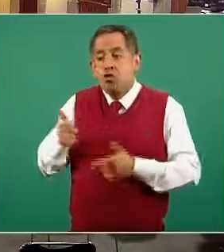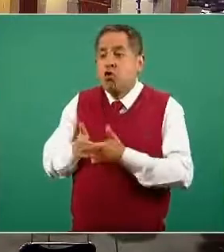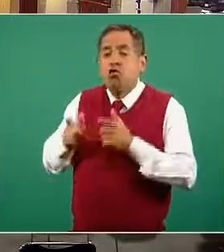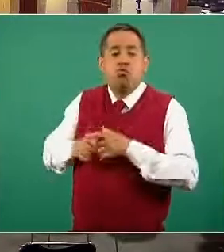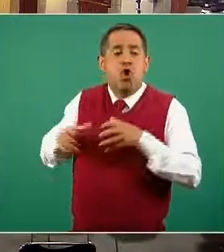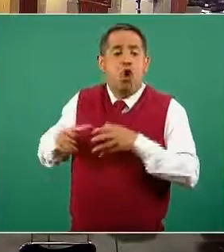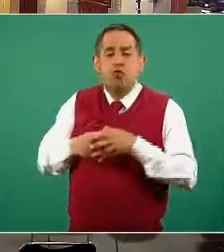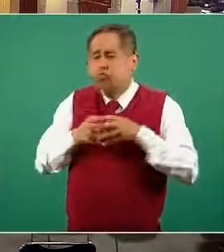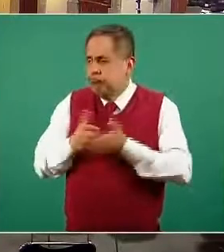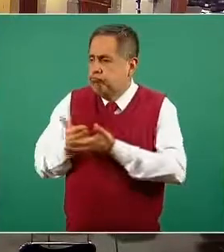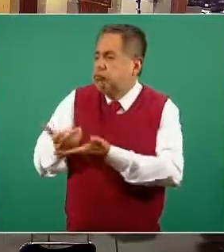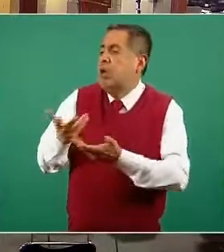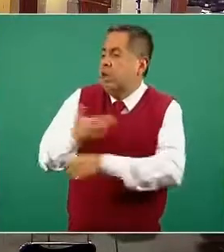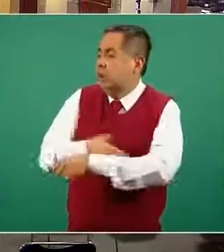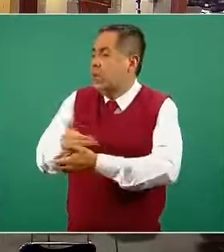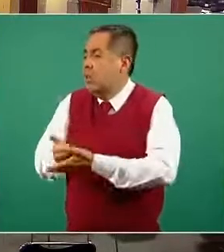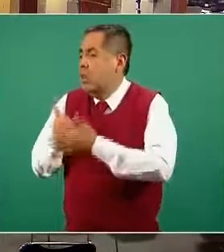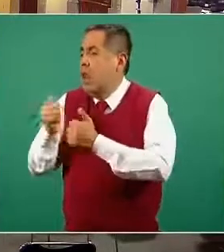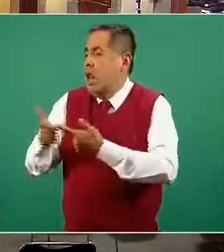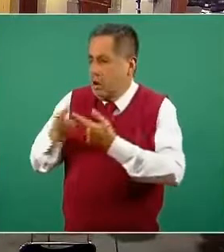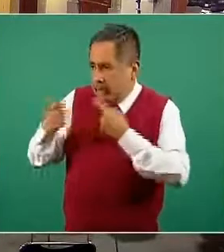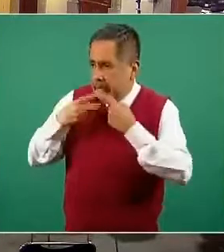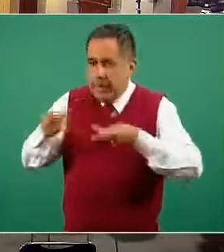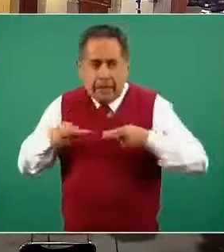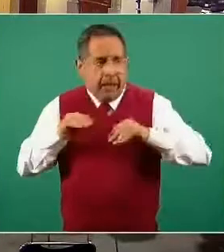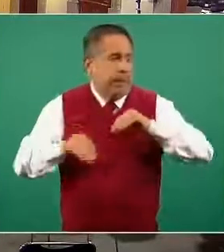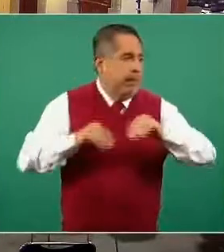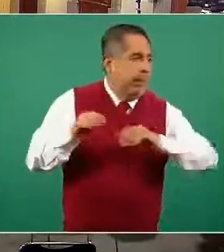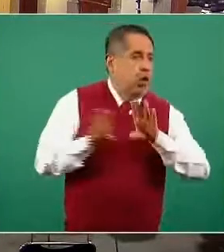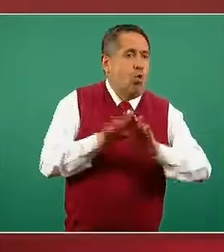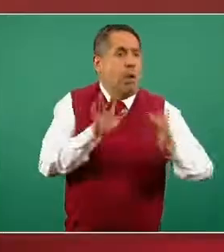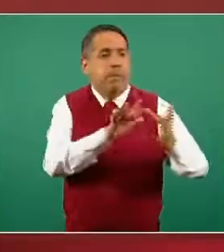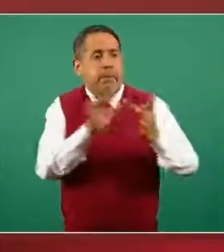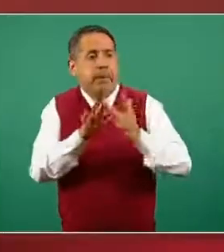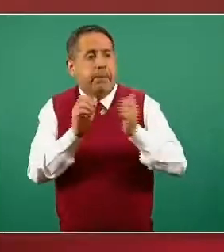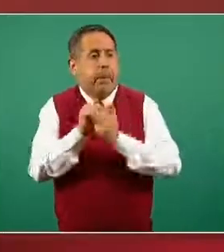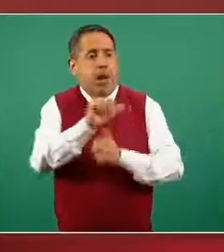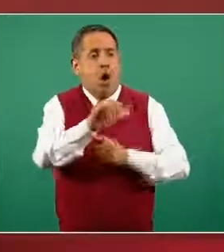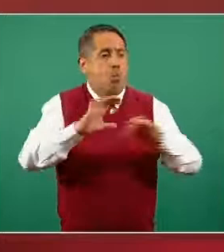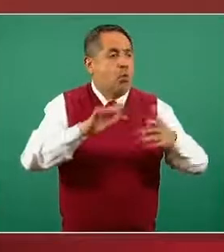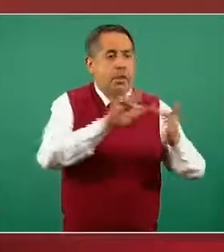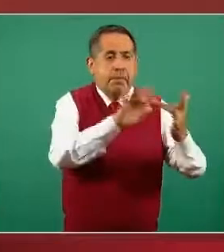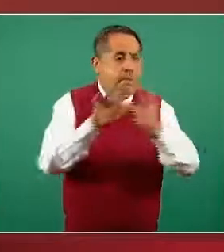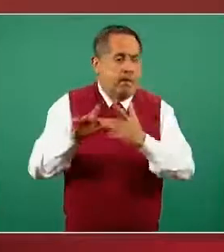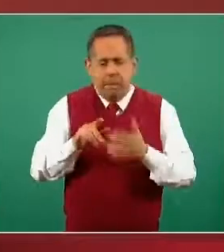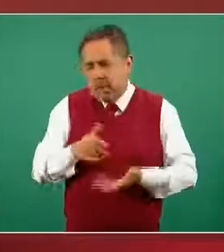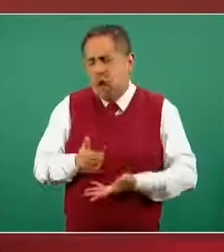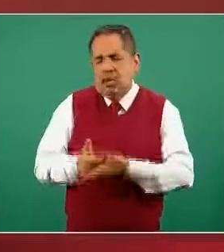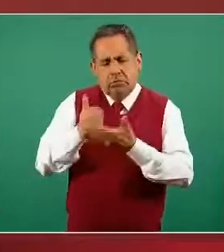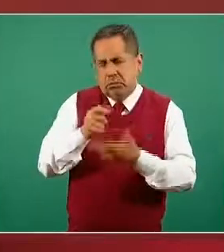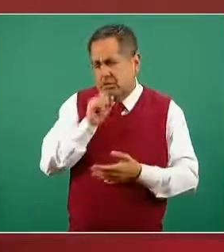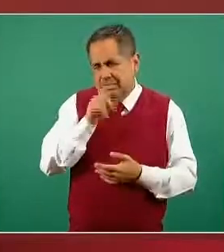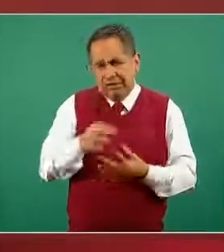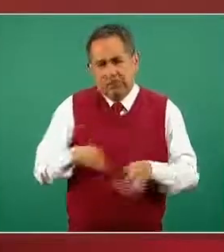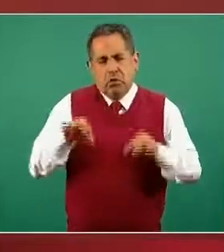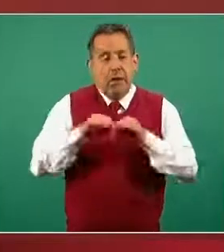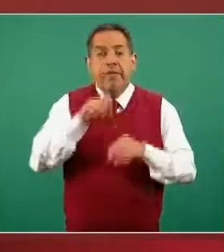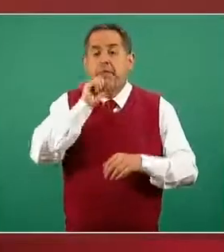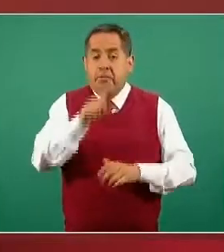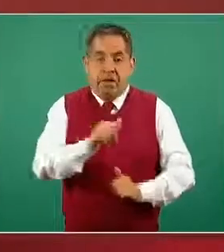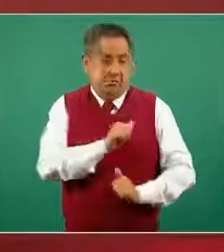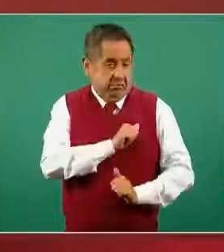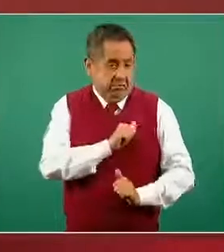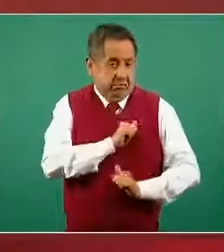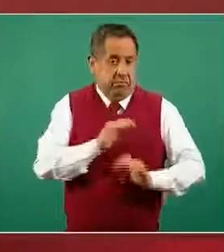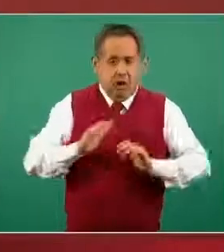activa en la coordinación, en la logística, en la vinculación comunitaria y también, de manera muy importante, las Fuerzas Armadas